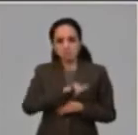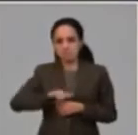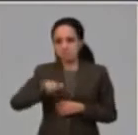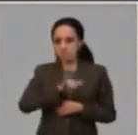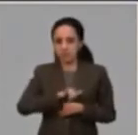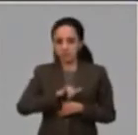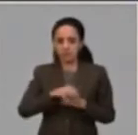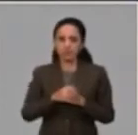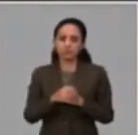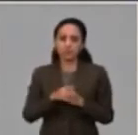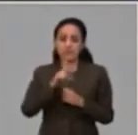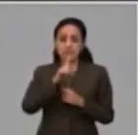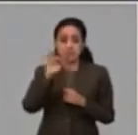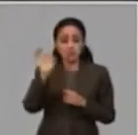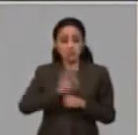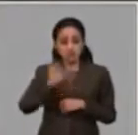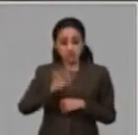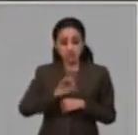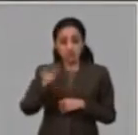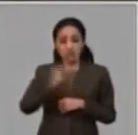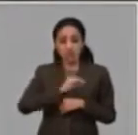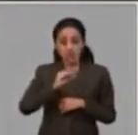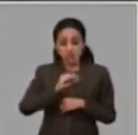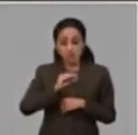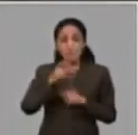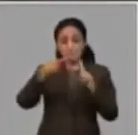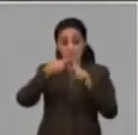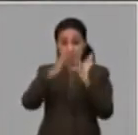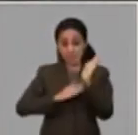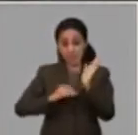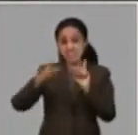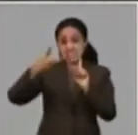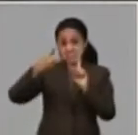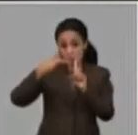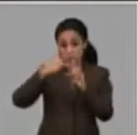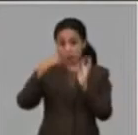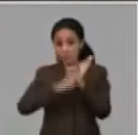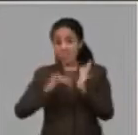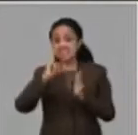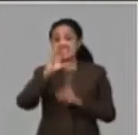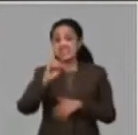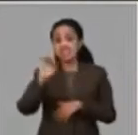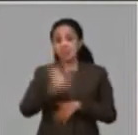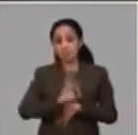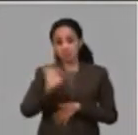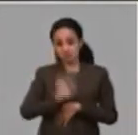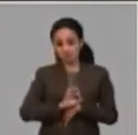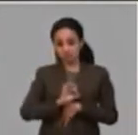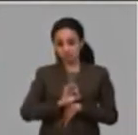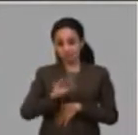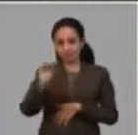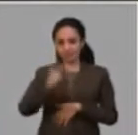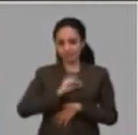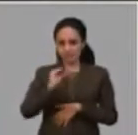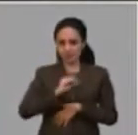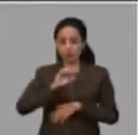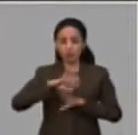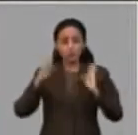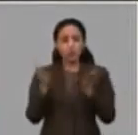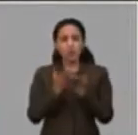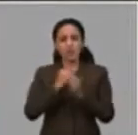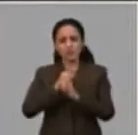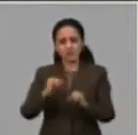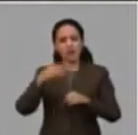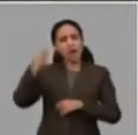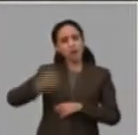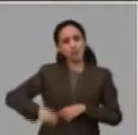60% a partir del segundo. Y en estos momentos, toda esta información que estoy dando, aprovecho para decirle, que nosotros la tenemos